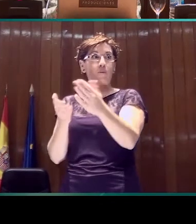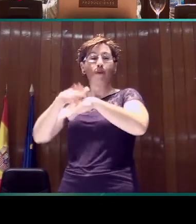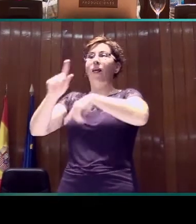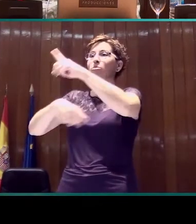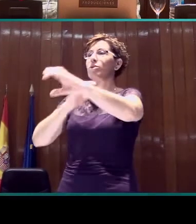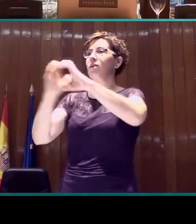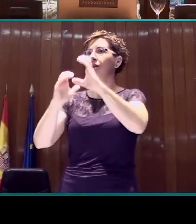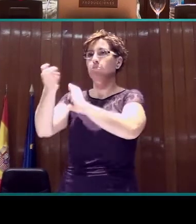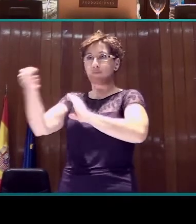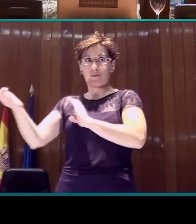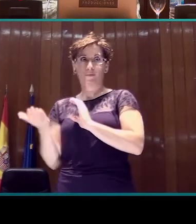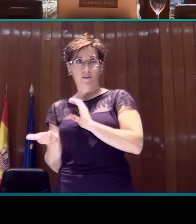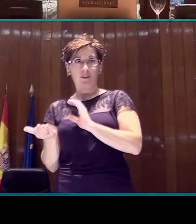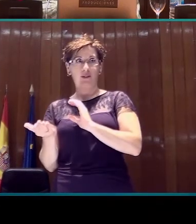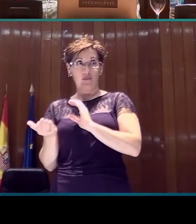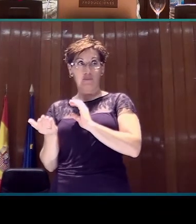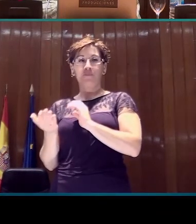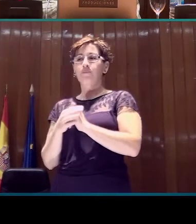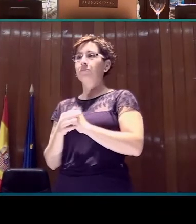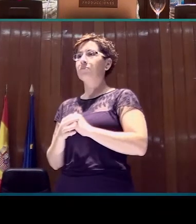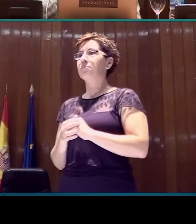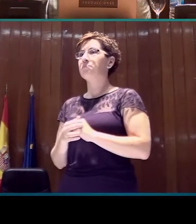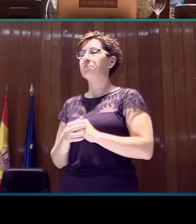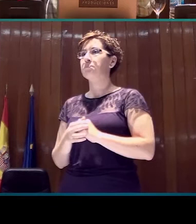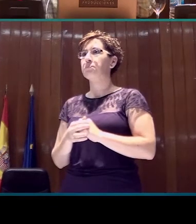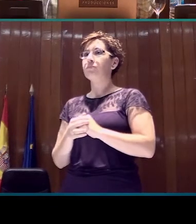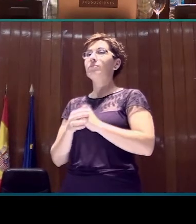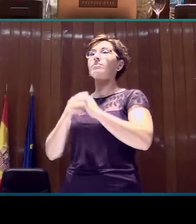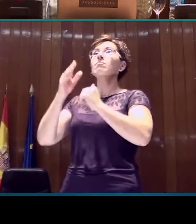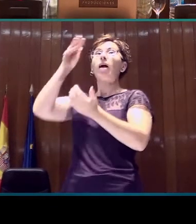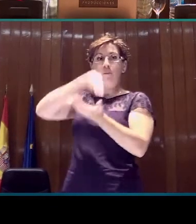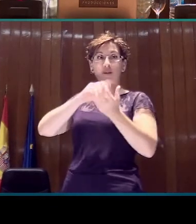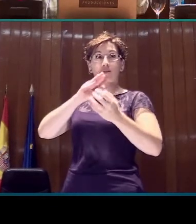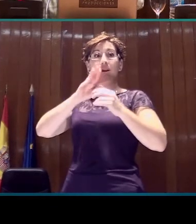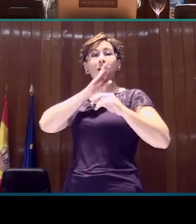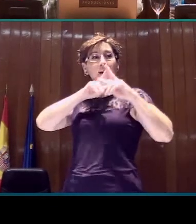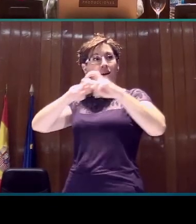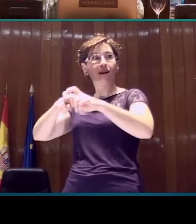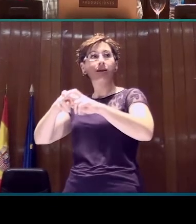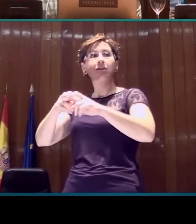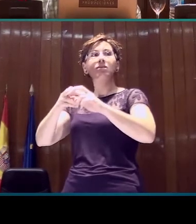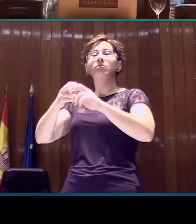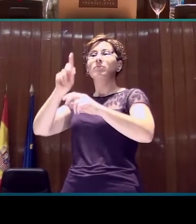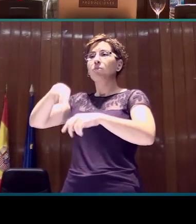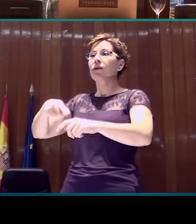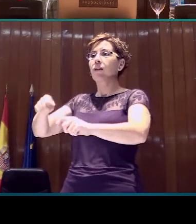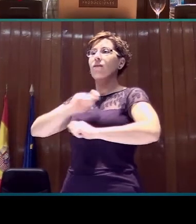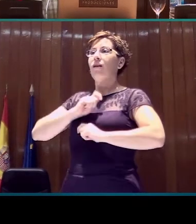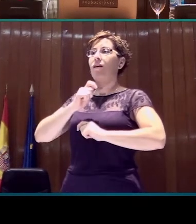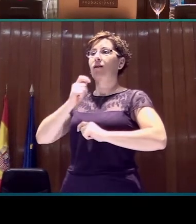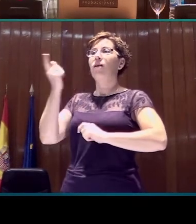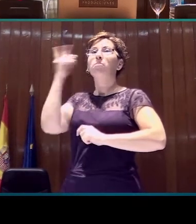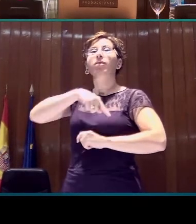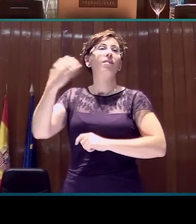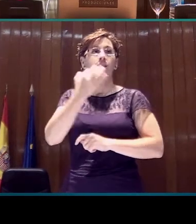Además, gracias a la teoría de la integración conceptual, sabemos que estos espacios mentales los podemos integrar para